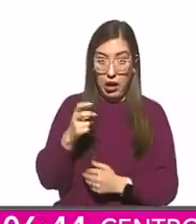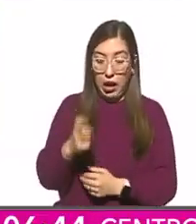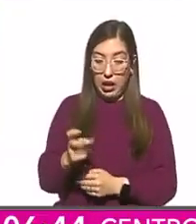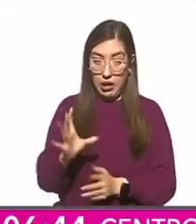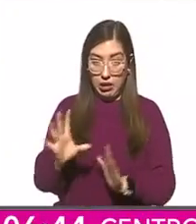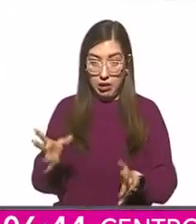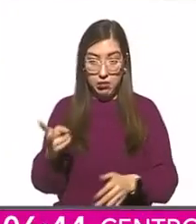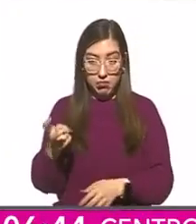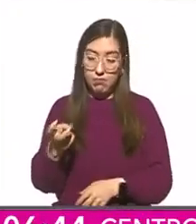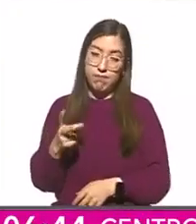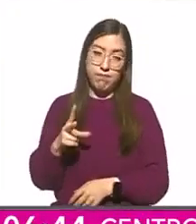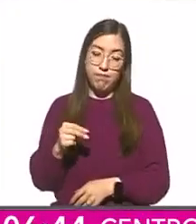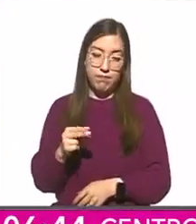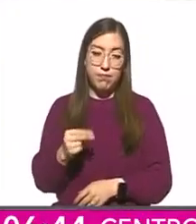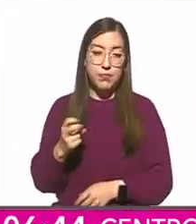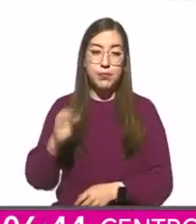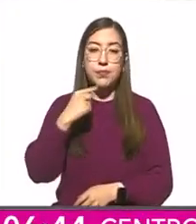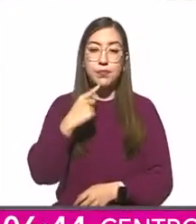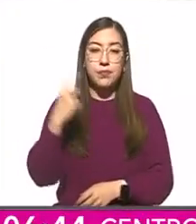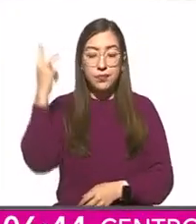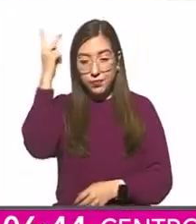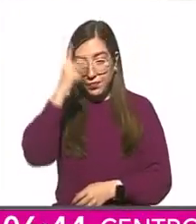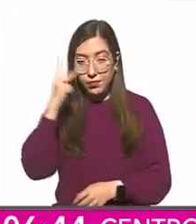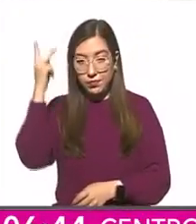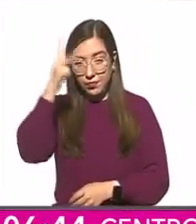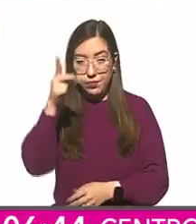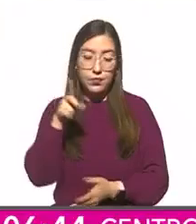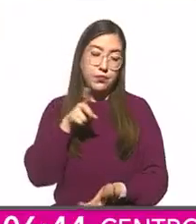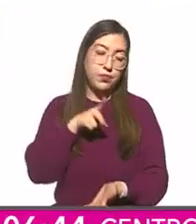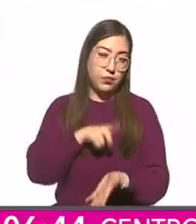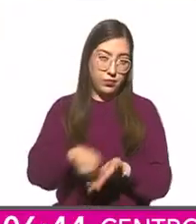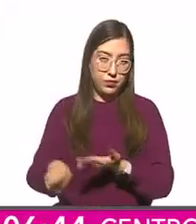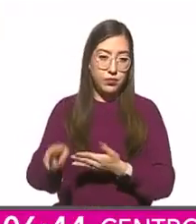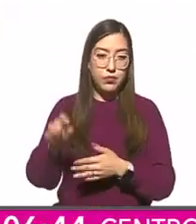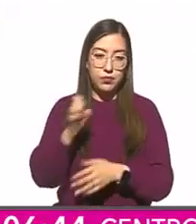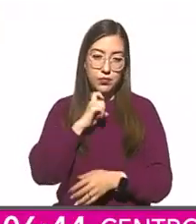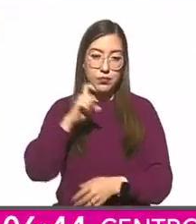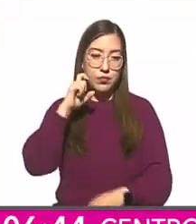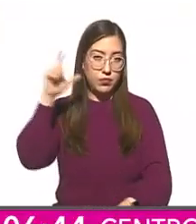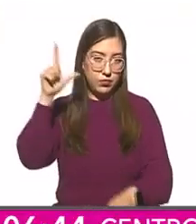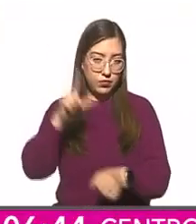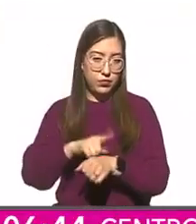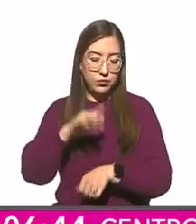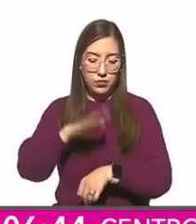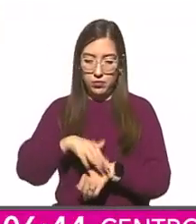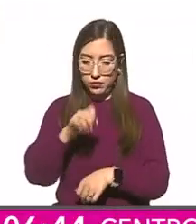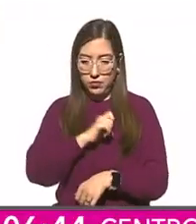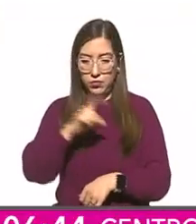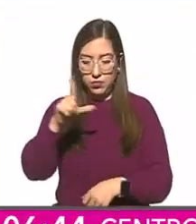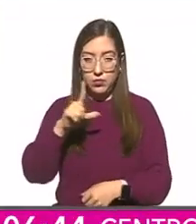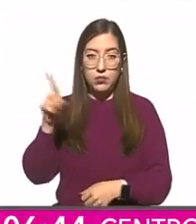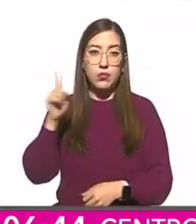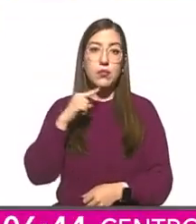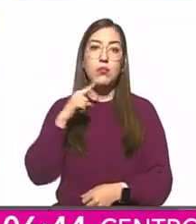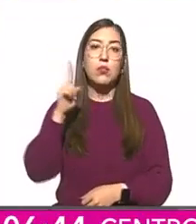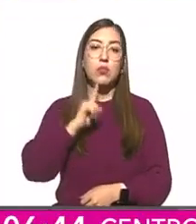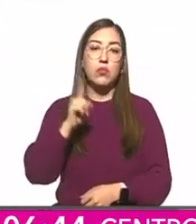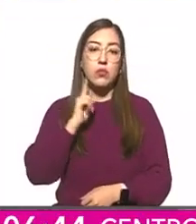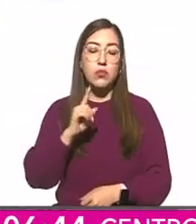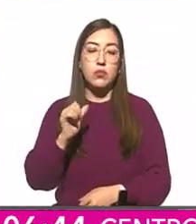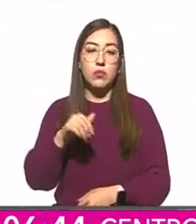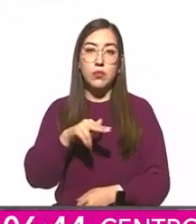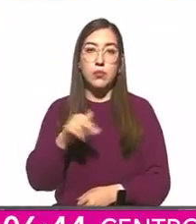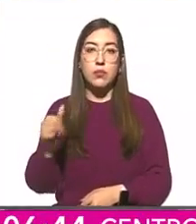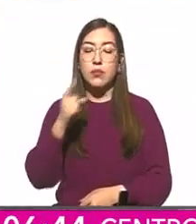señala la psicóloga especialista en género, derechos sexuales y derechos reproductivos, Ana Amuchastegui. La